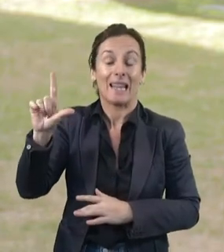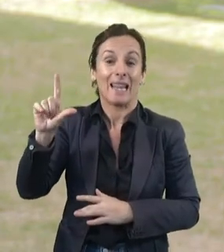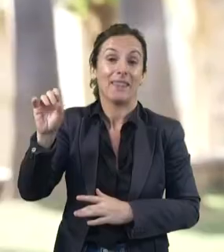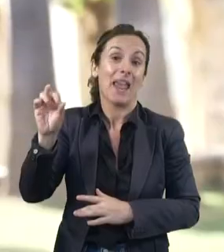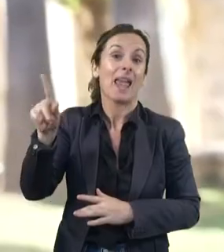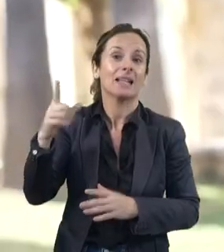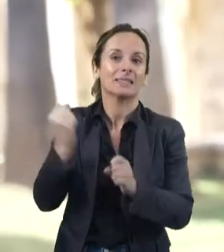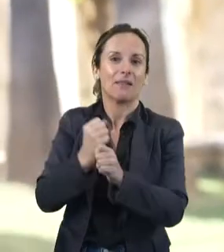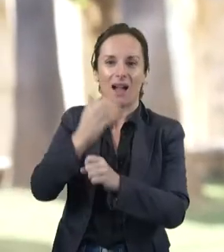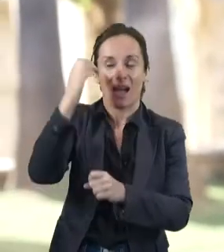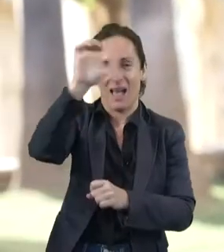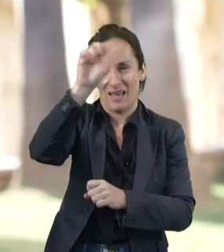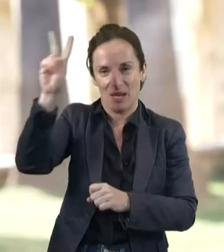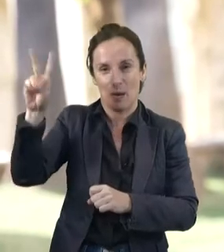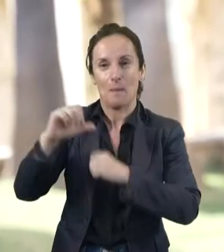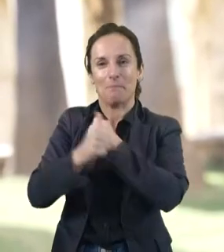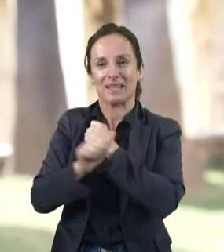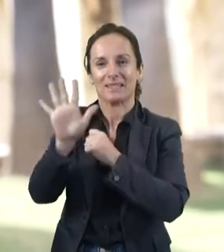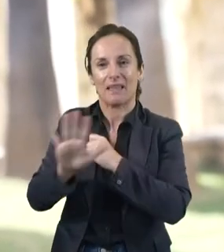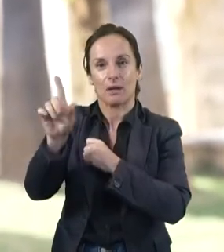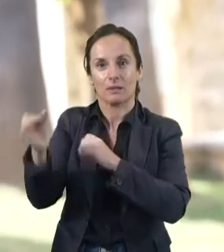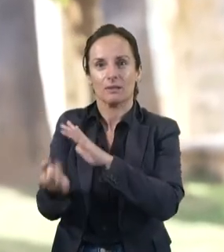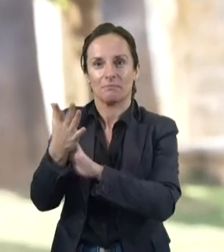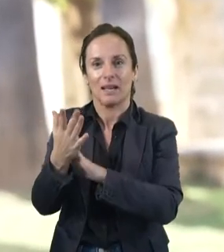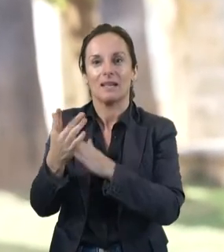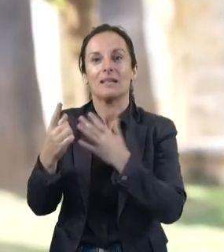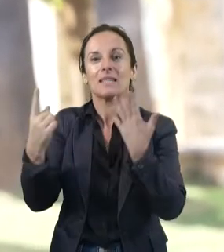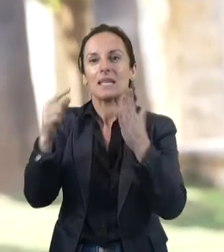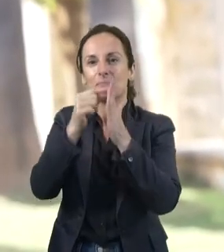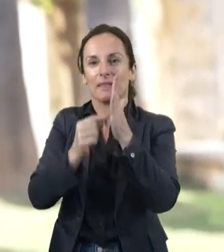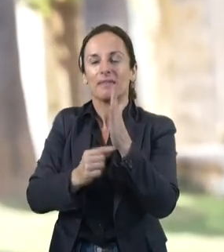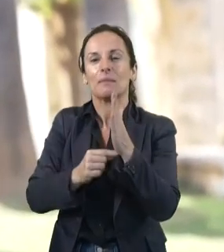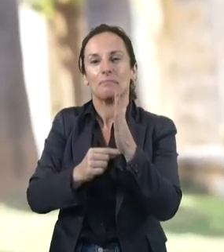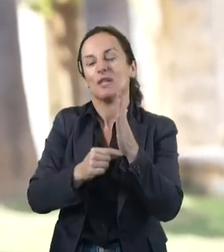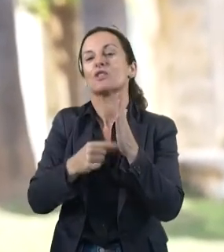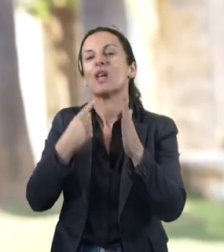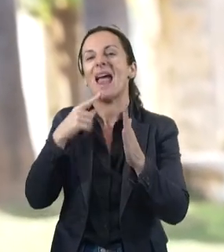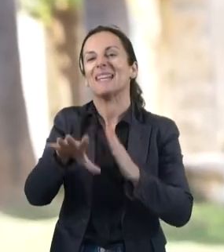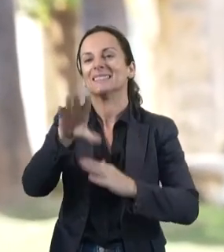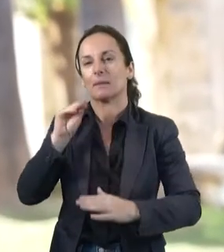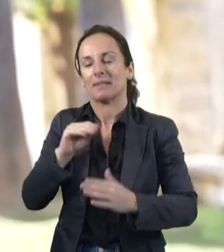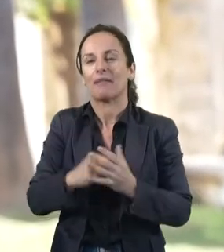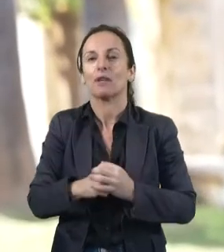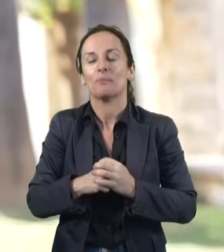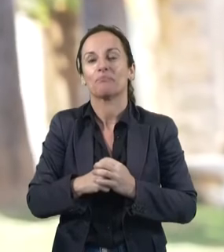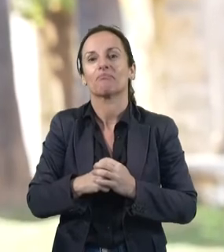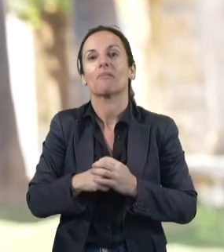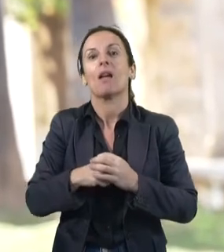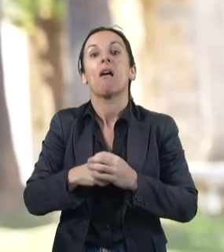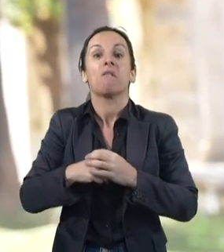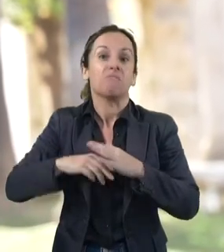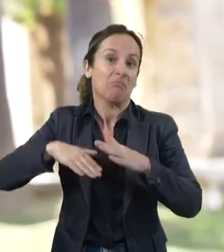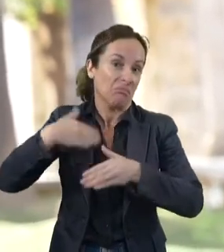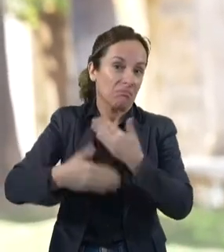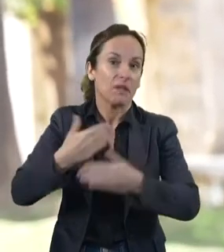interpretación. Pero es verdad que posteriormente ha habido muchos estudios que han ido ampliando ese conocimiento y por otra parte